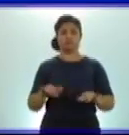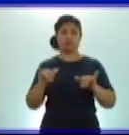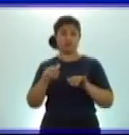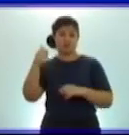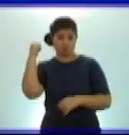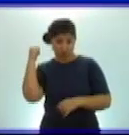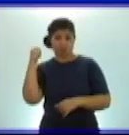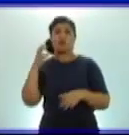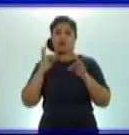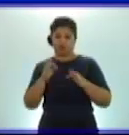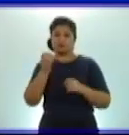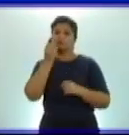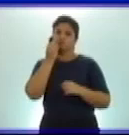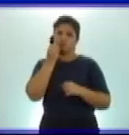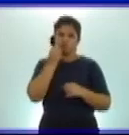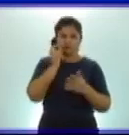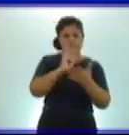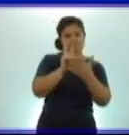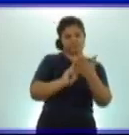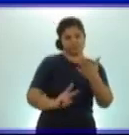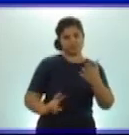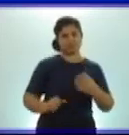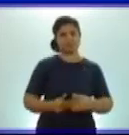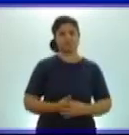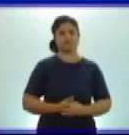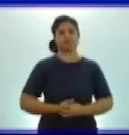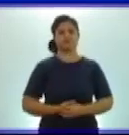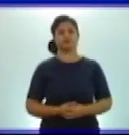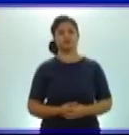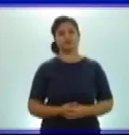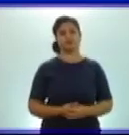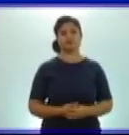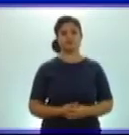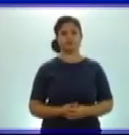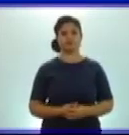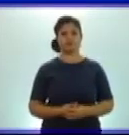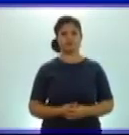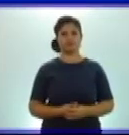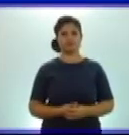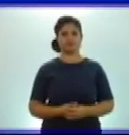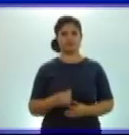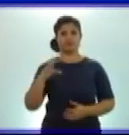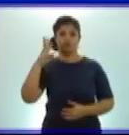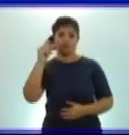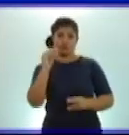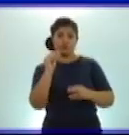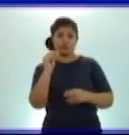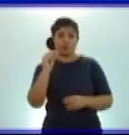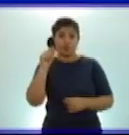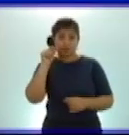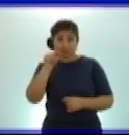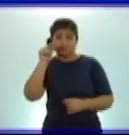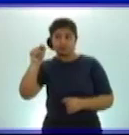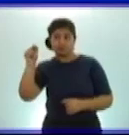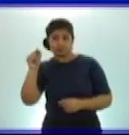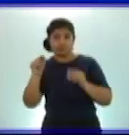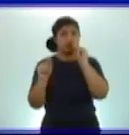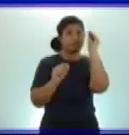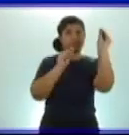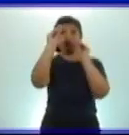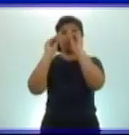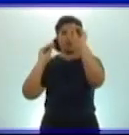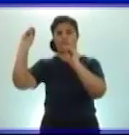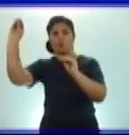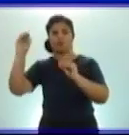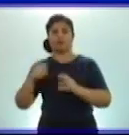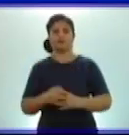el cuaderno este ejercicio, dice así, descompón como suma los números. Inciso A, 207